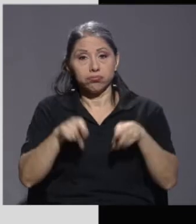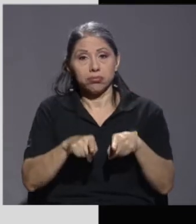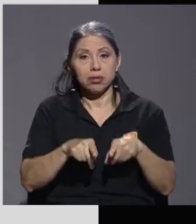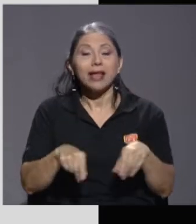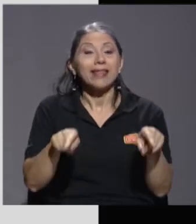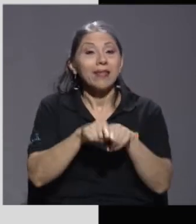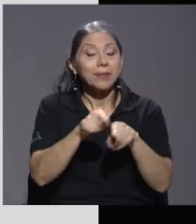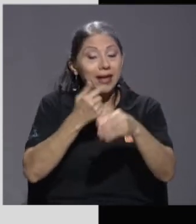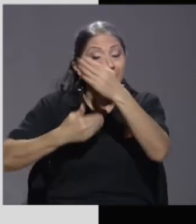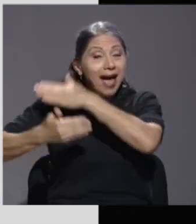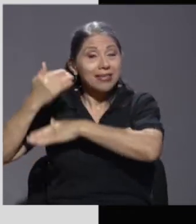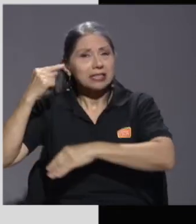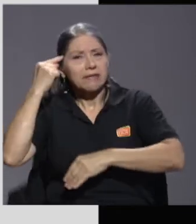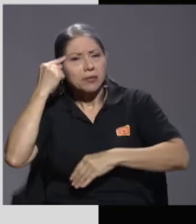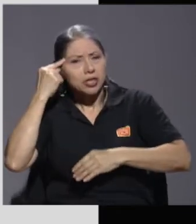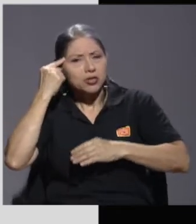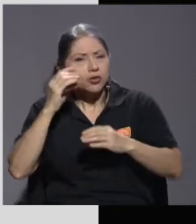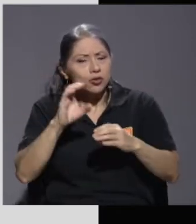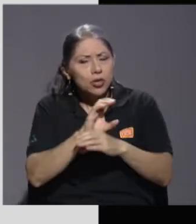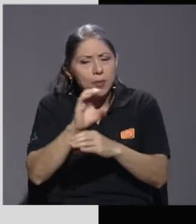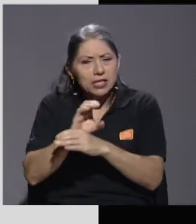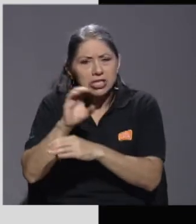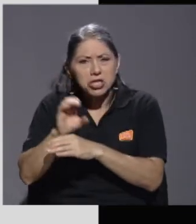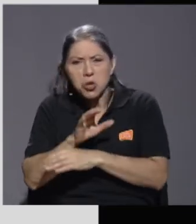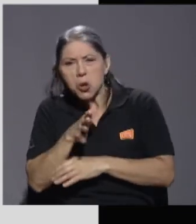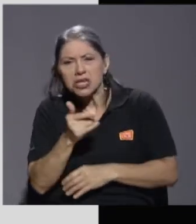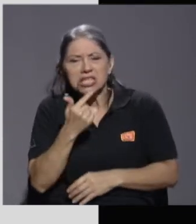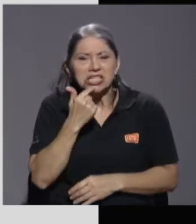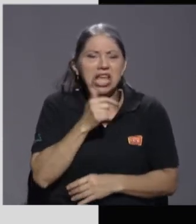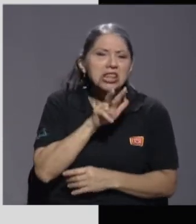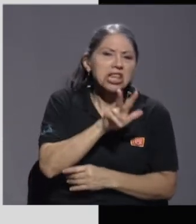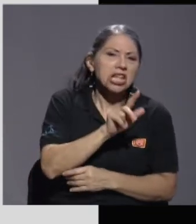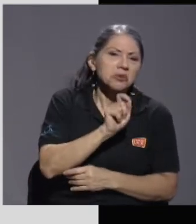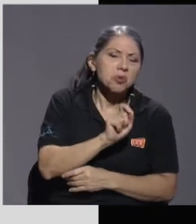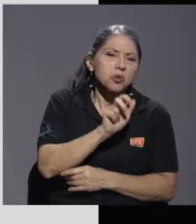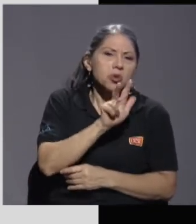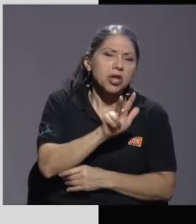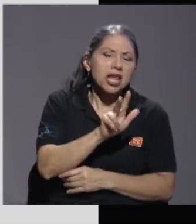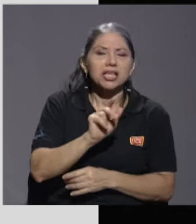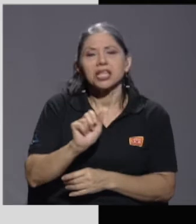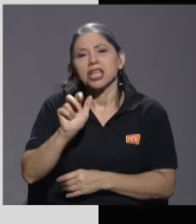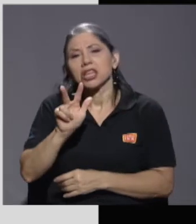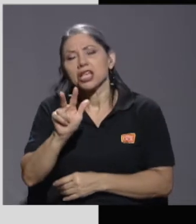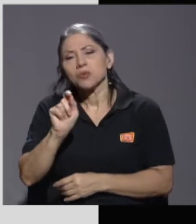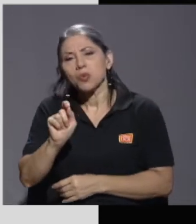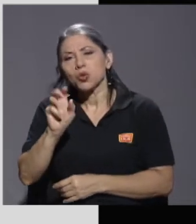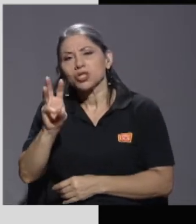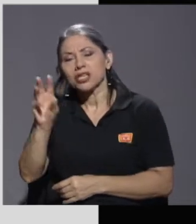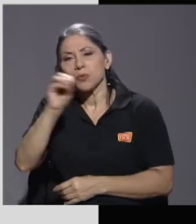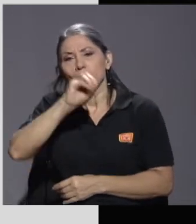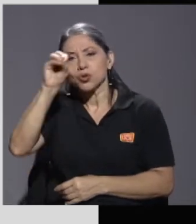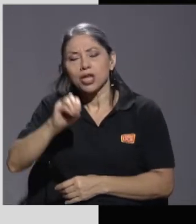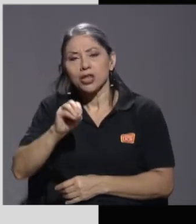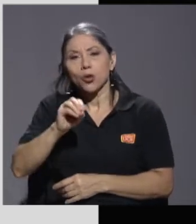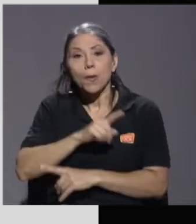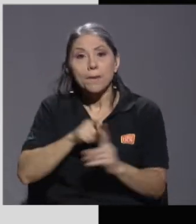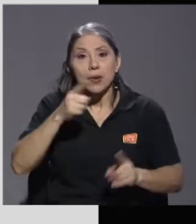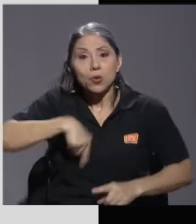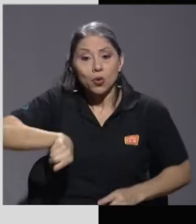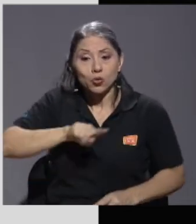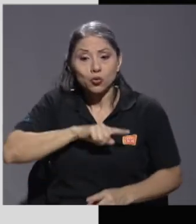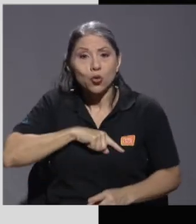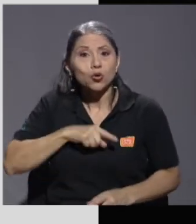estimaciones que se venían dando estaban entre el 3.3, 3.6%, ¿verdad? Y nosotros lo que alguna vez